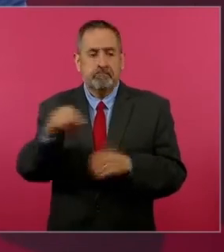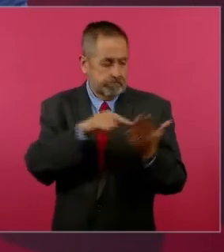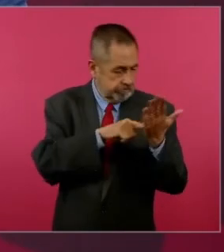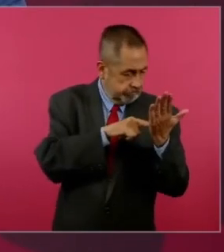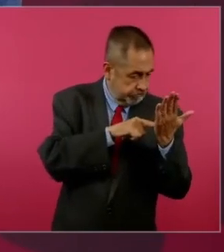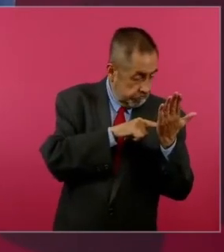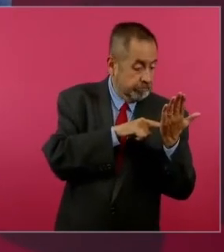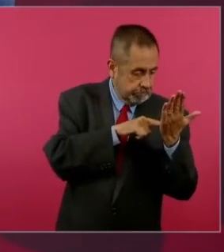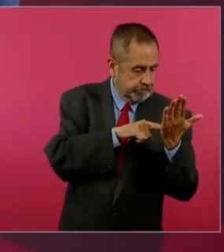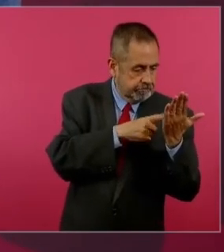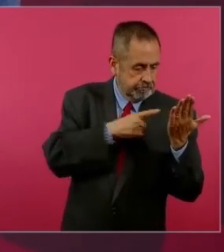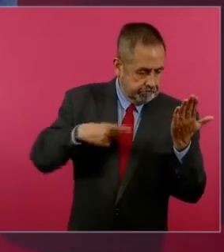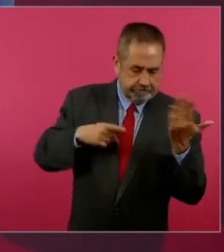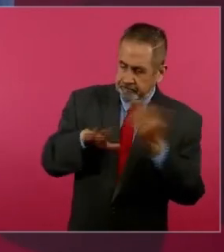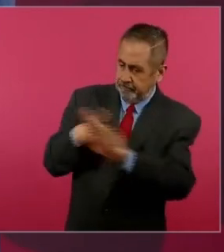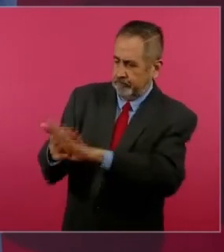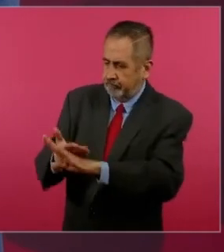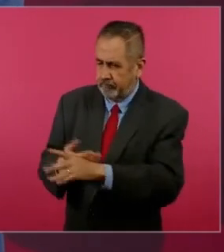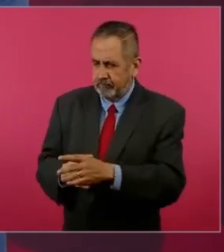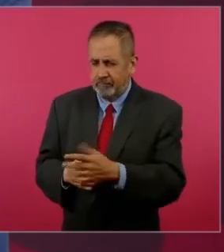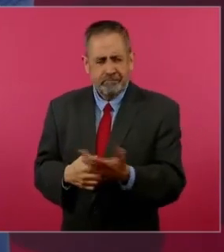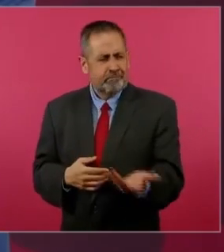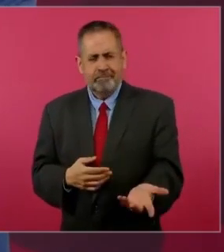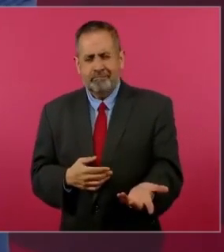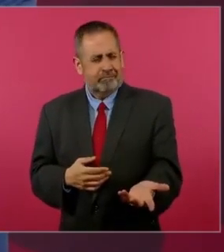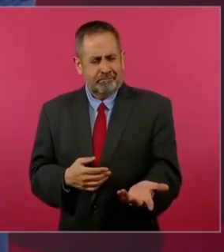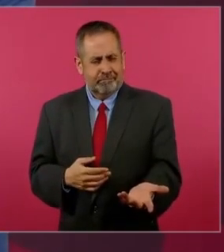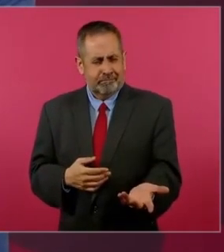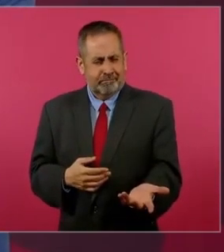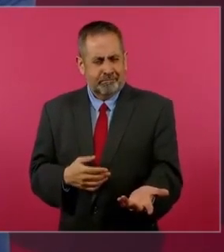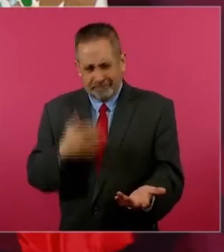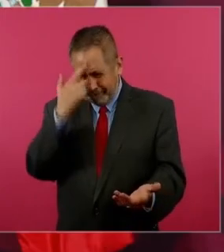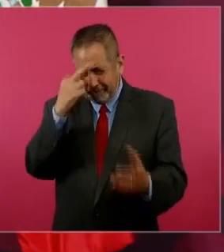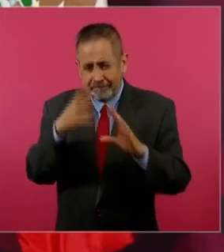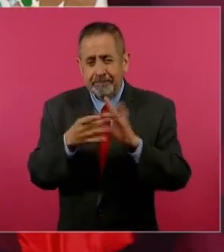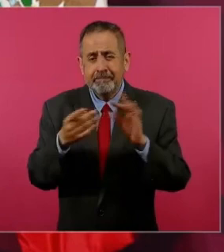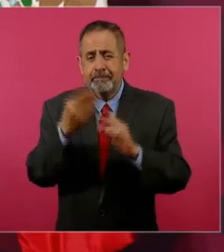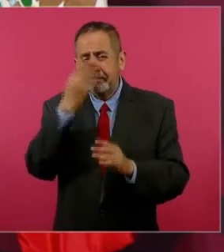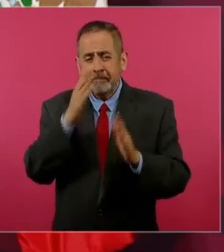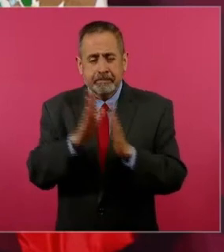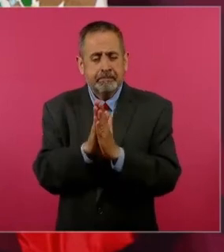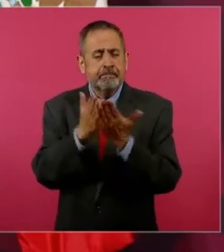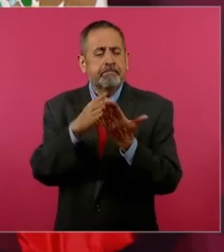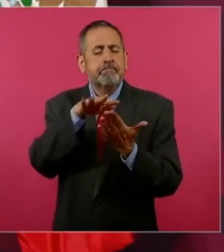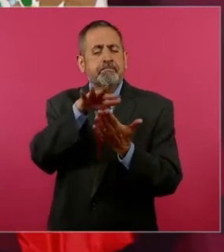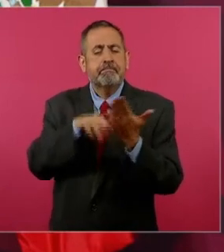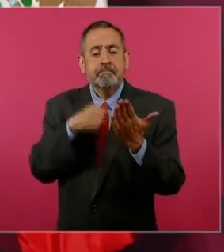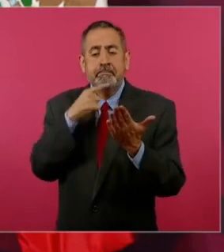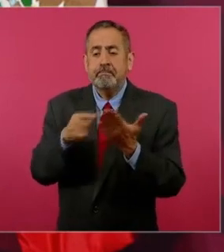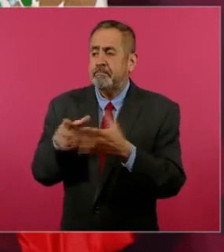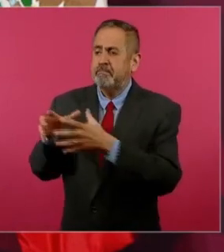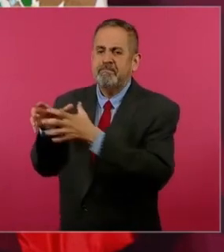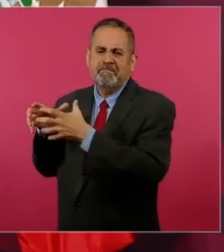que no hubieron éxodos en la antigüedad,